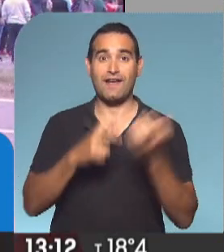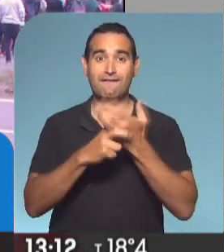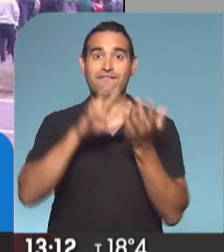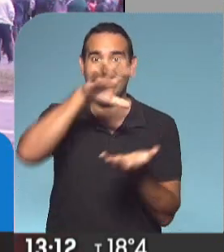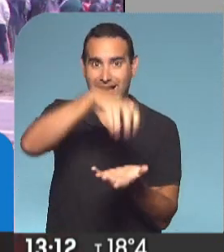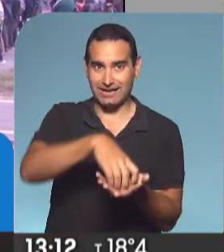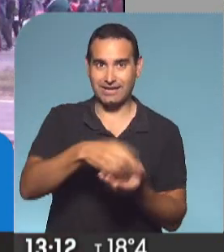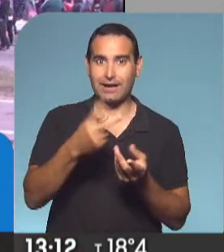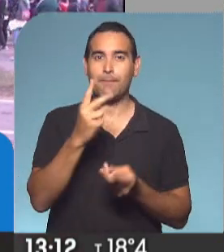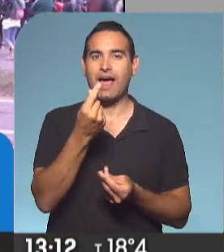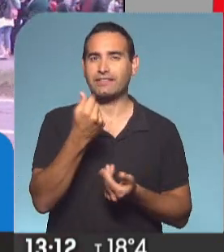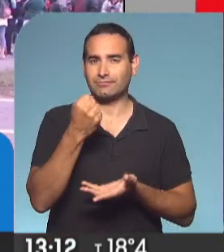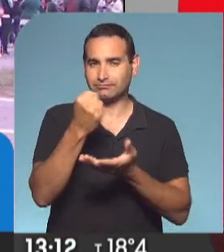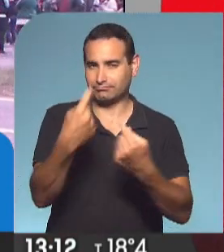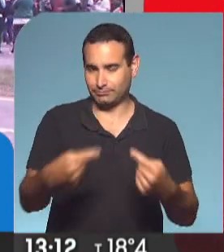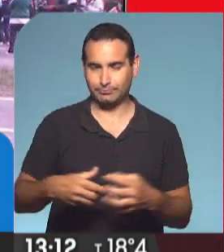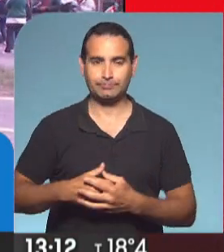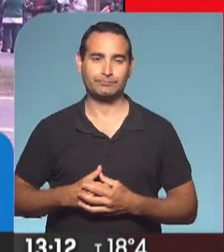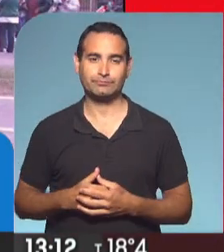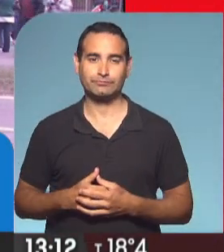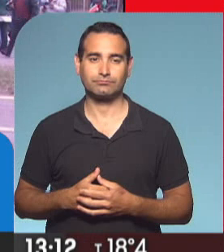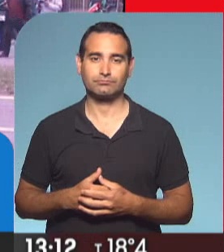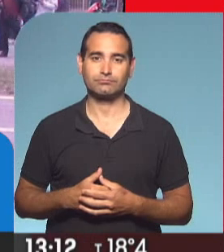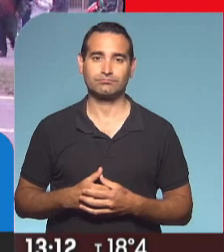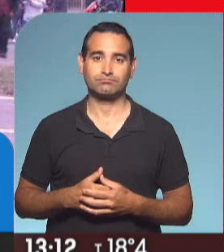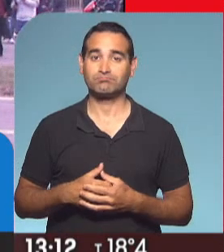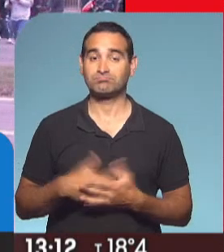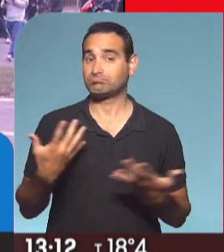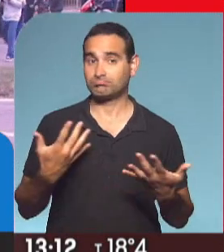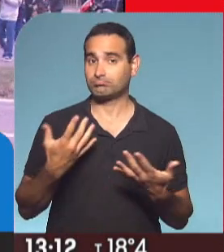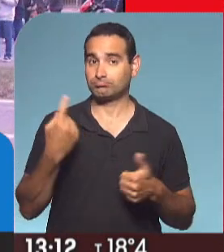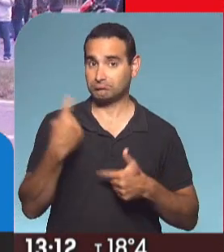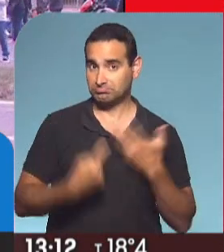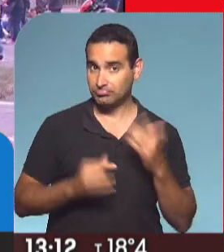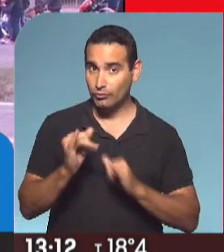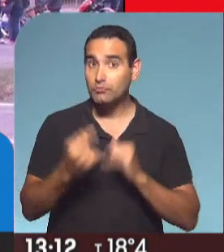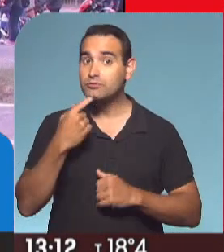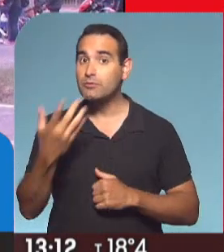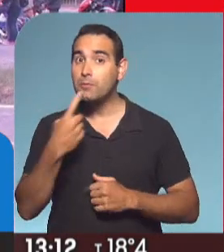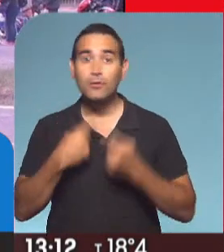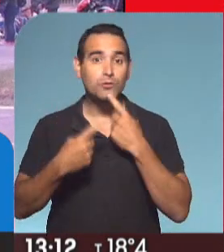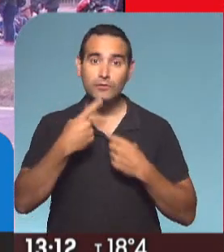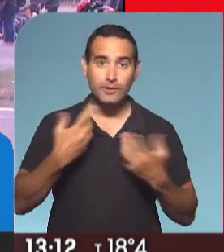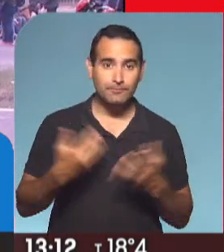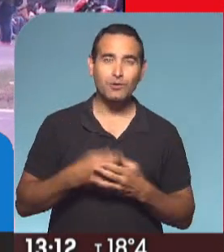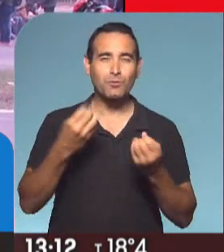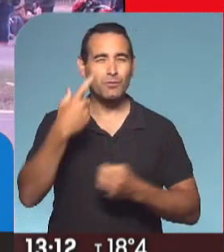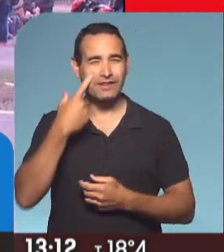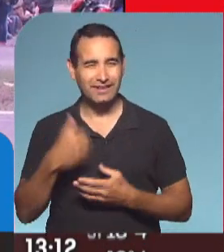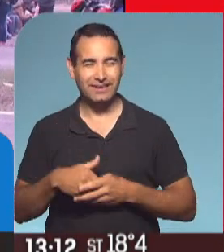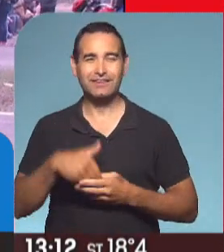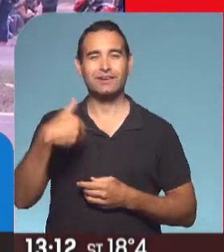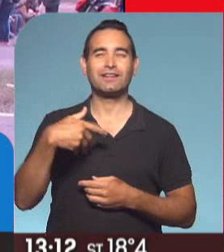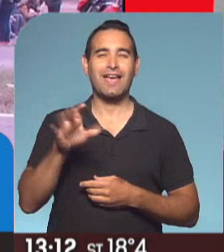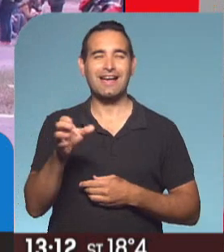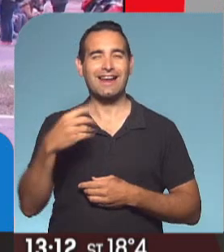recompensa. Así que esto es un poco la contextualización, no sé si quieren abrir a preguntas. Sí, buen día, Marcos Barrocas de